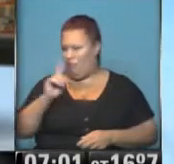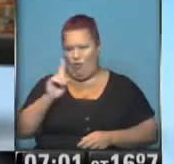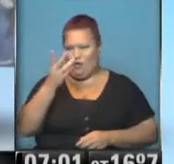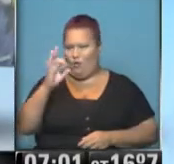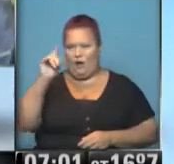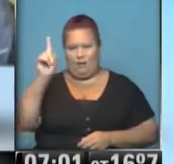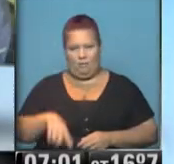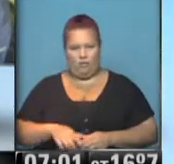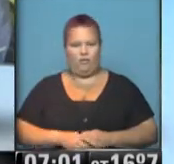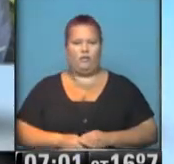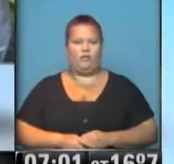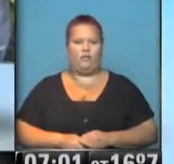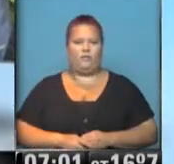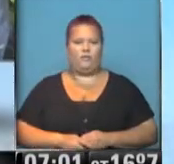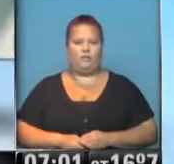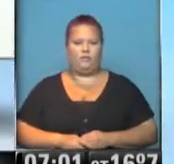40%.